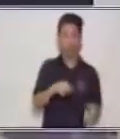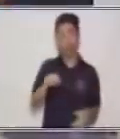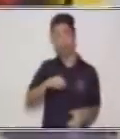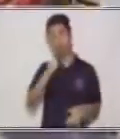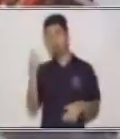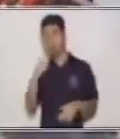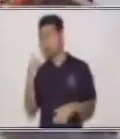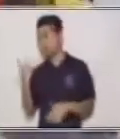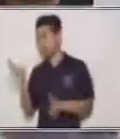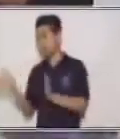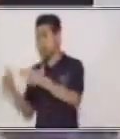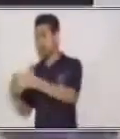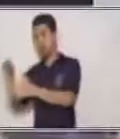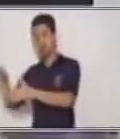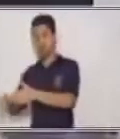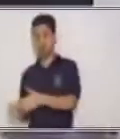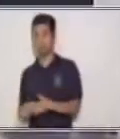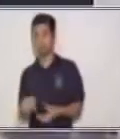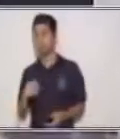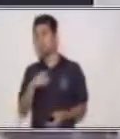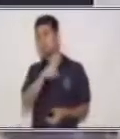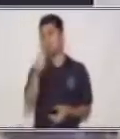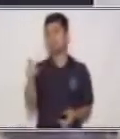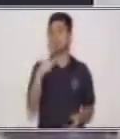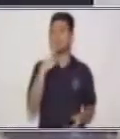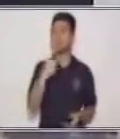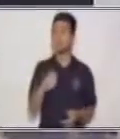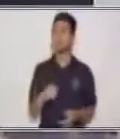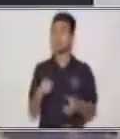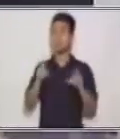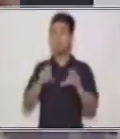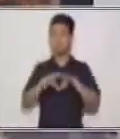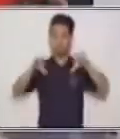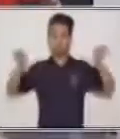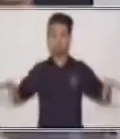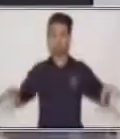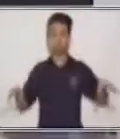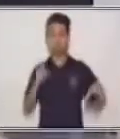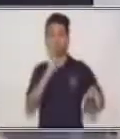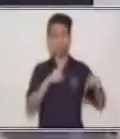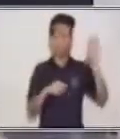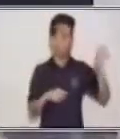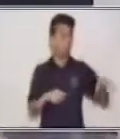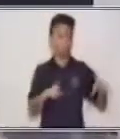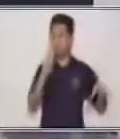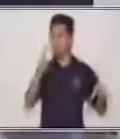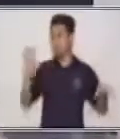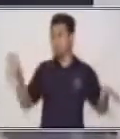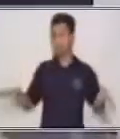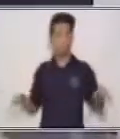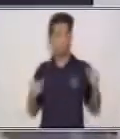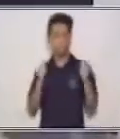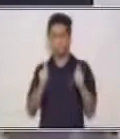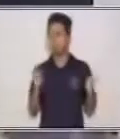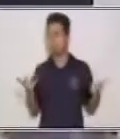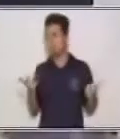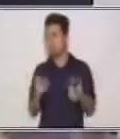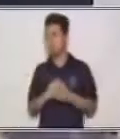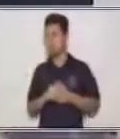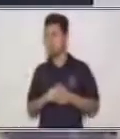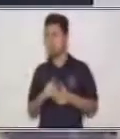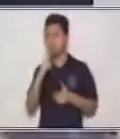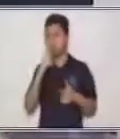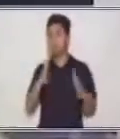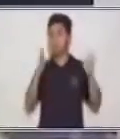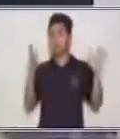otros que los pongamos aquí. Y otro chico me dijo, pongamos uno acá y uno acá. ¿Está bien? Vamos a poner